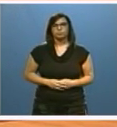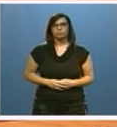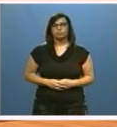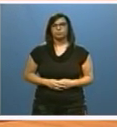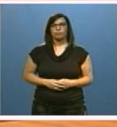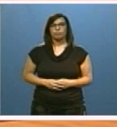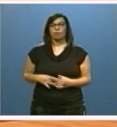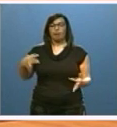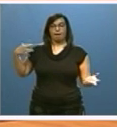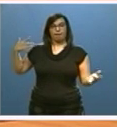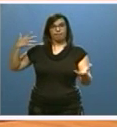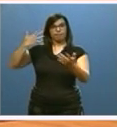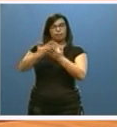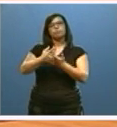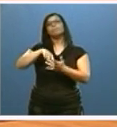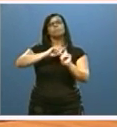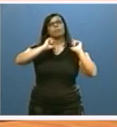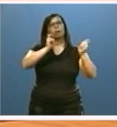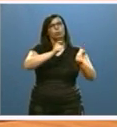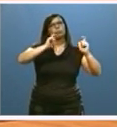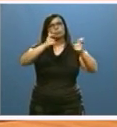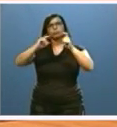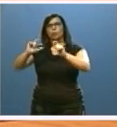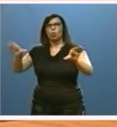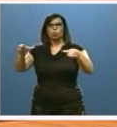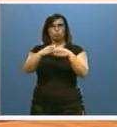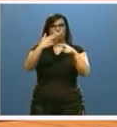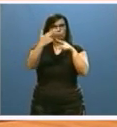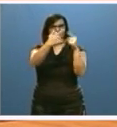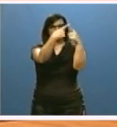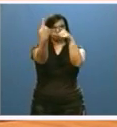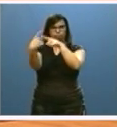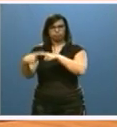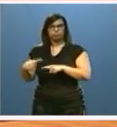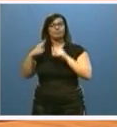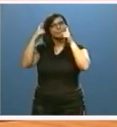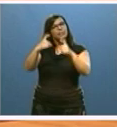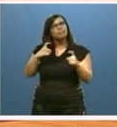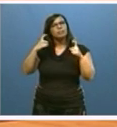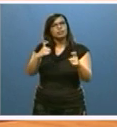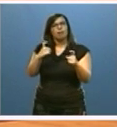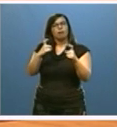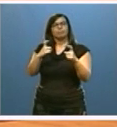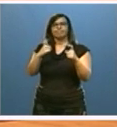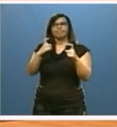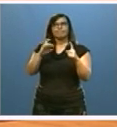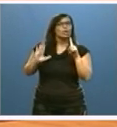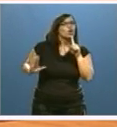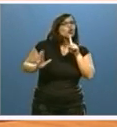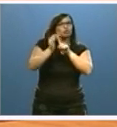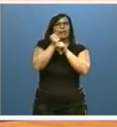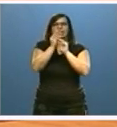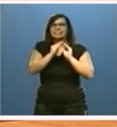A lo largo de este tiempo, hemos mantenido reuniones de trabajo con los grupos parlamentarios en el intento de alcanzar el mayor y necesario